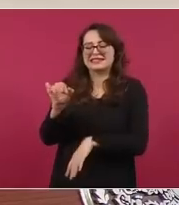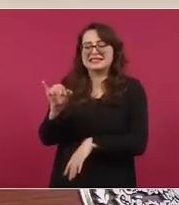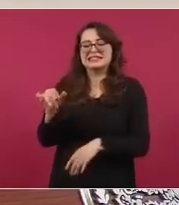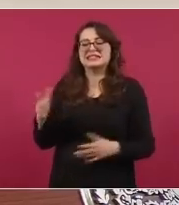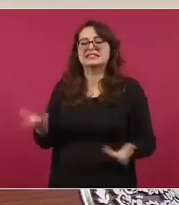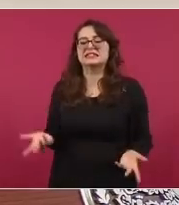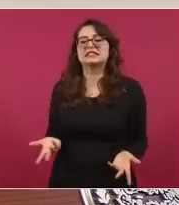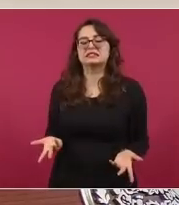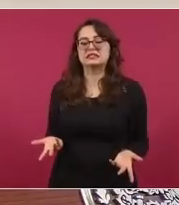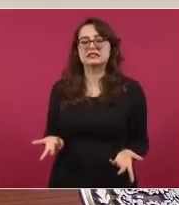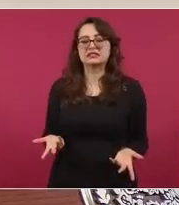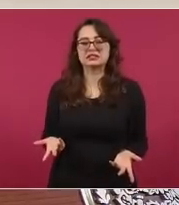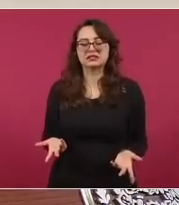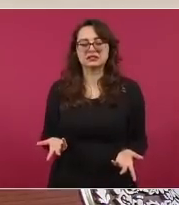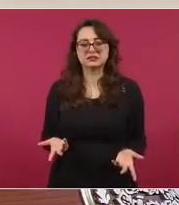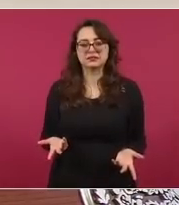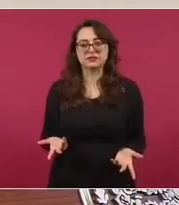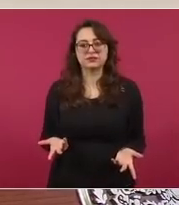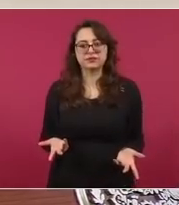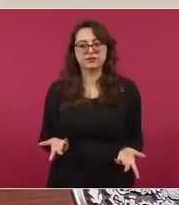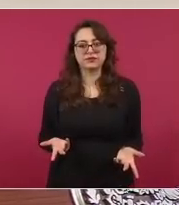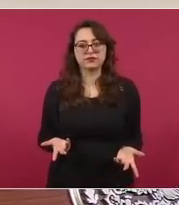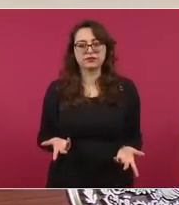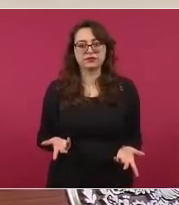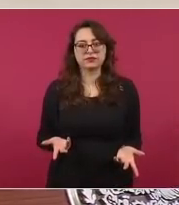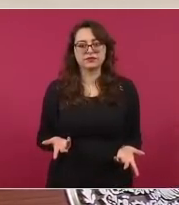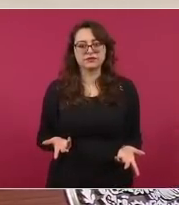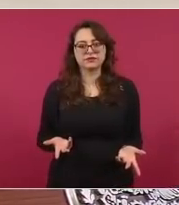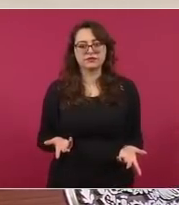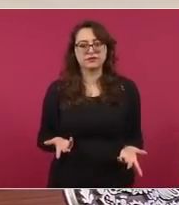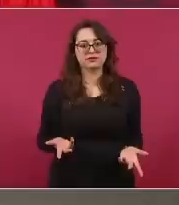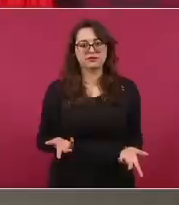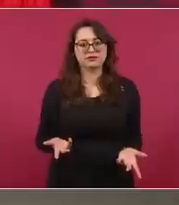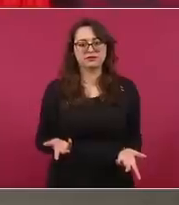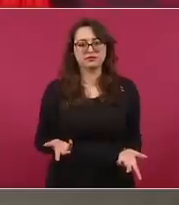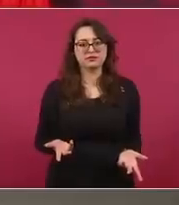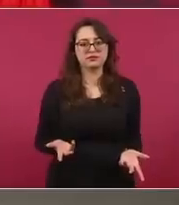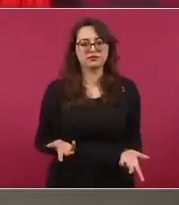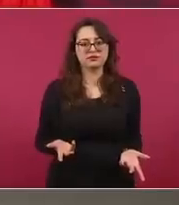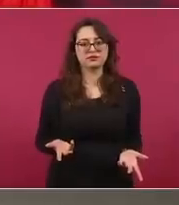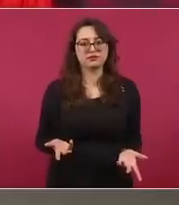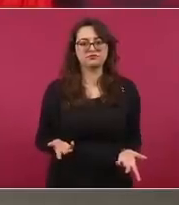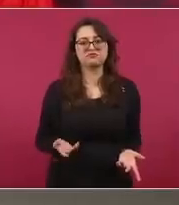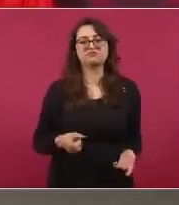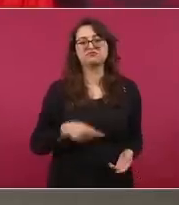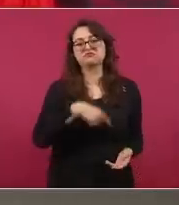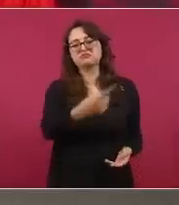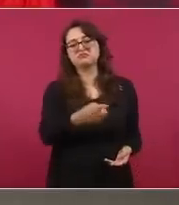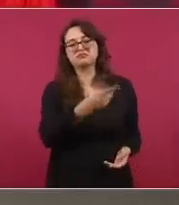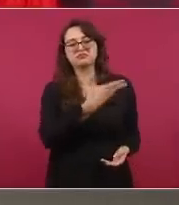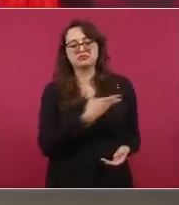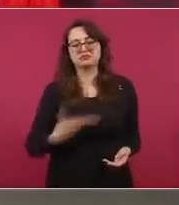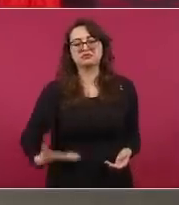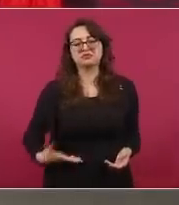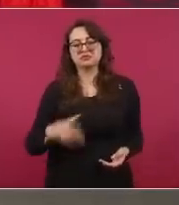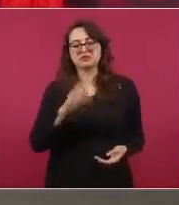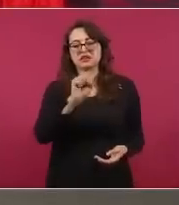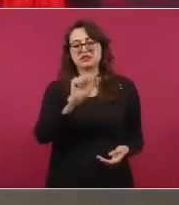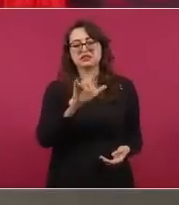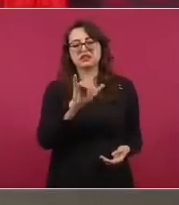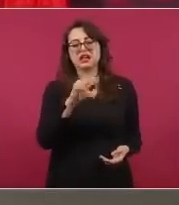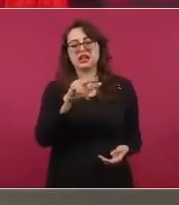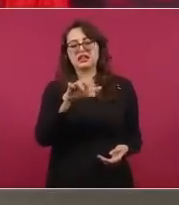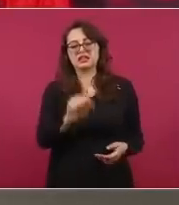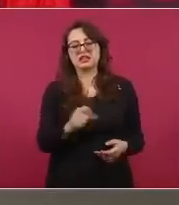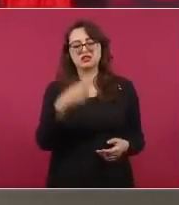Cuando le mostré a Salinas los videos se le iluminó la cara y me mandó con Diego